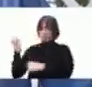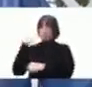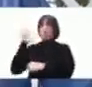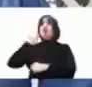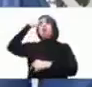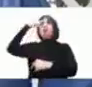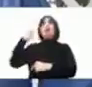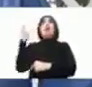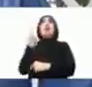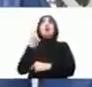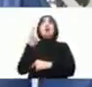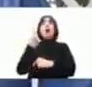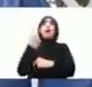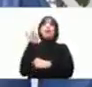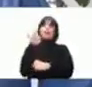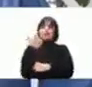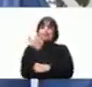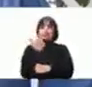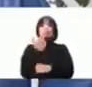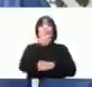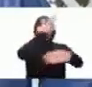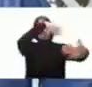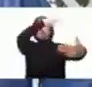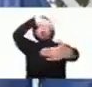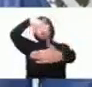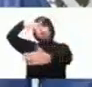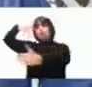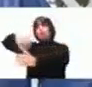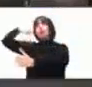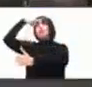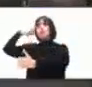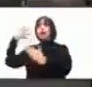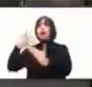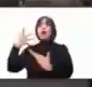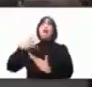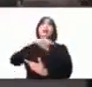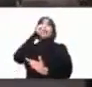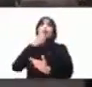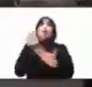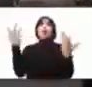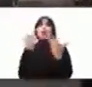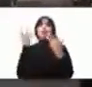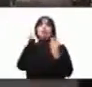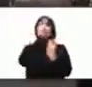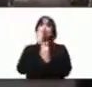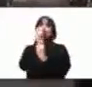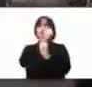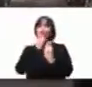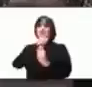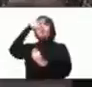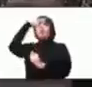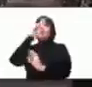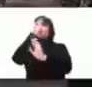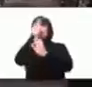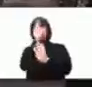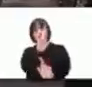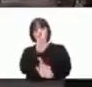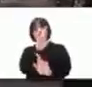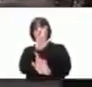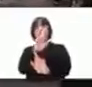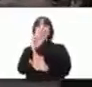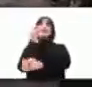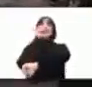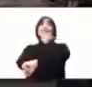para obtener recursos necesarios para elegir el monumento dedicado al gran señor de Ixtapalapa,